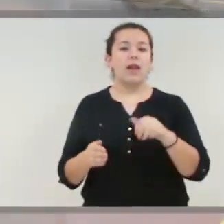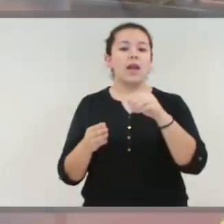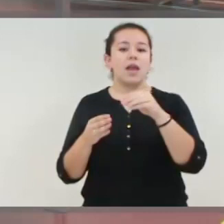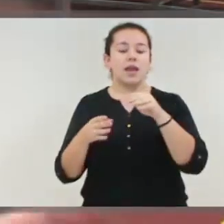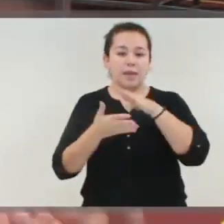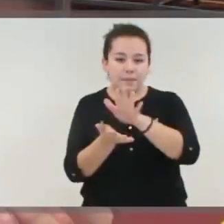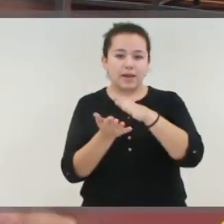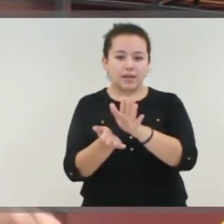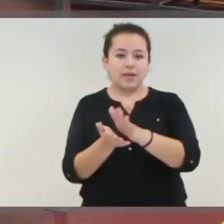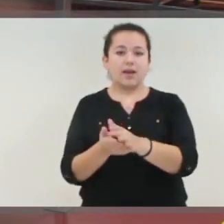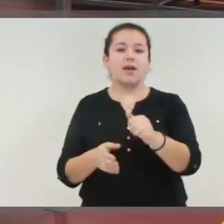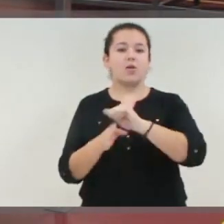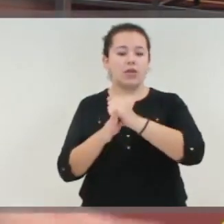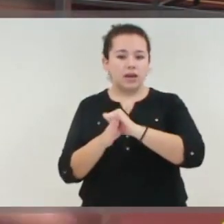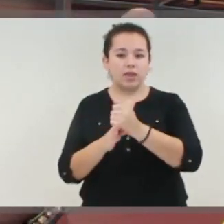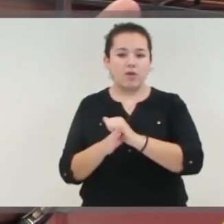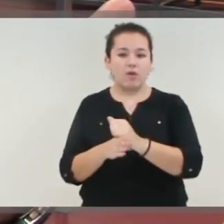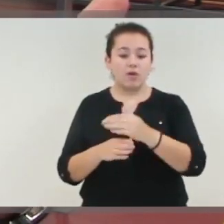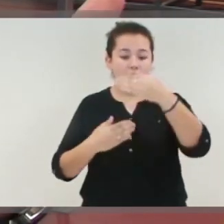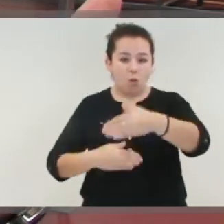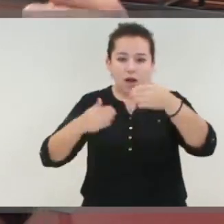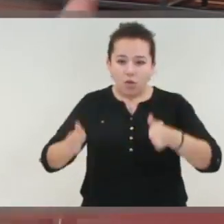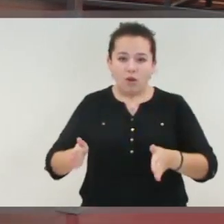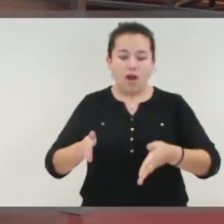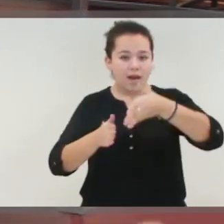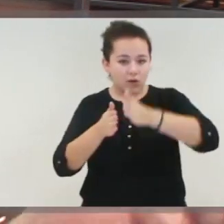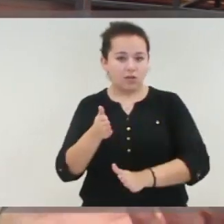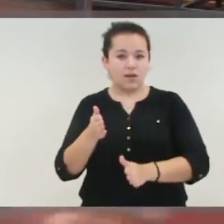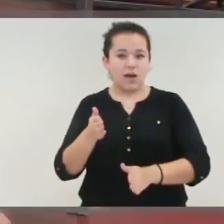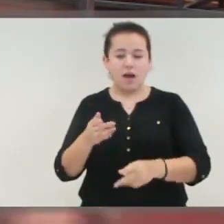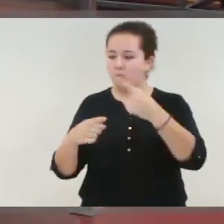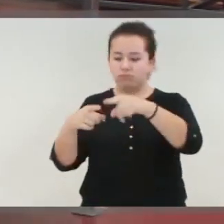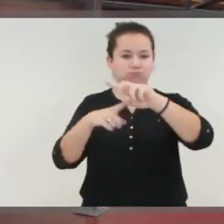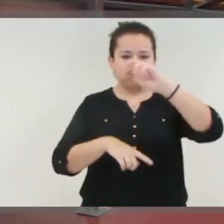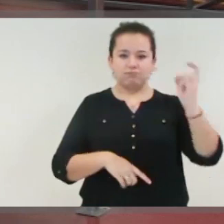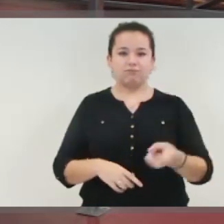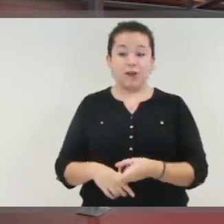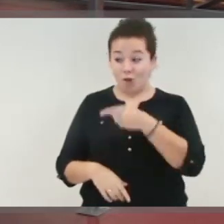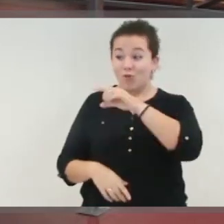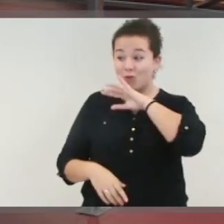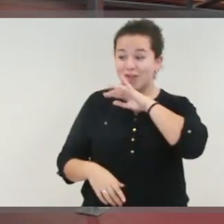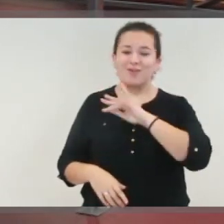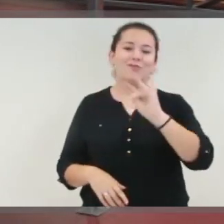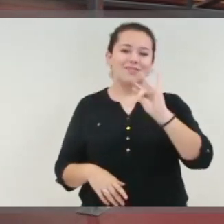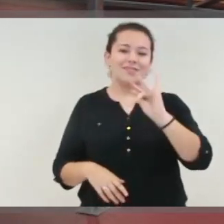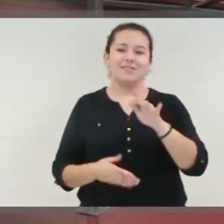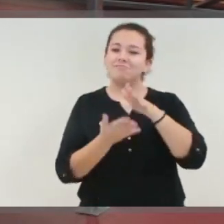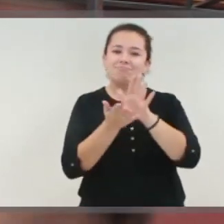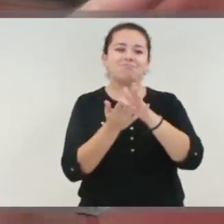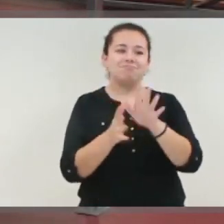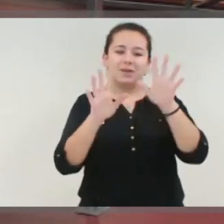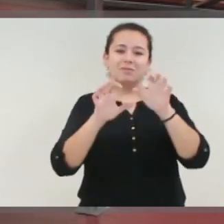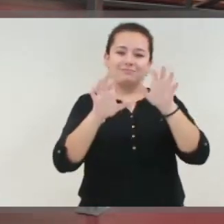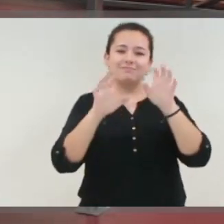cuaternación, y cuadradora, y guiñotina, muchas cosas. ¿Y estás contento? Sí, y